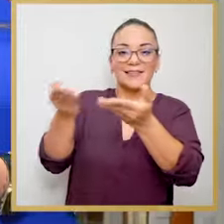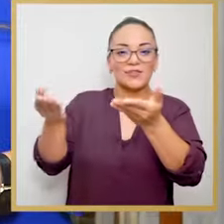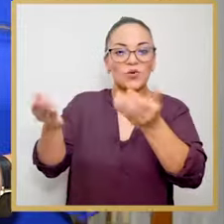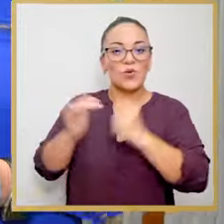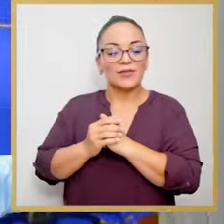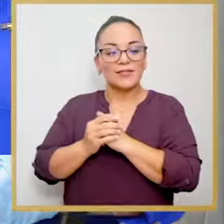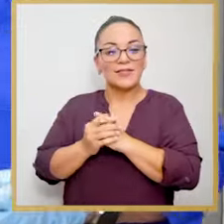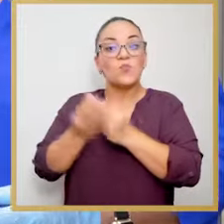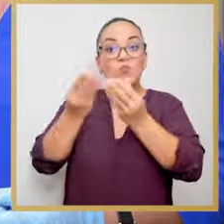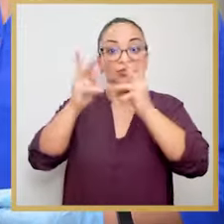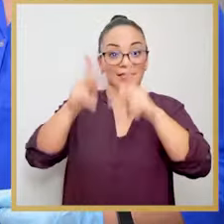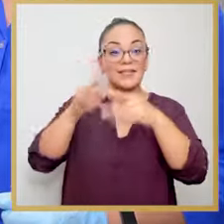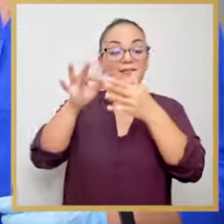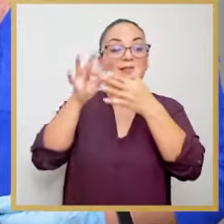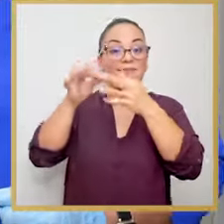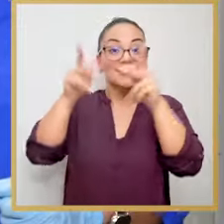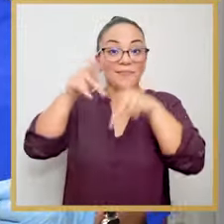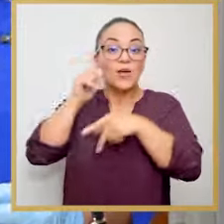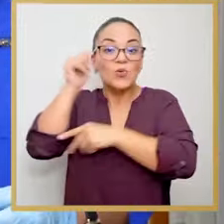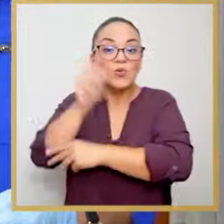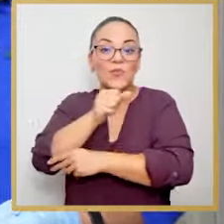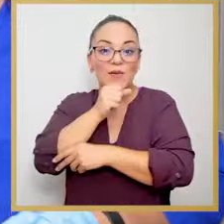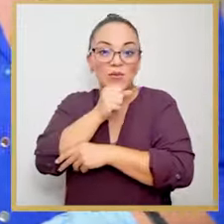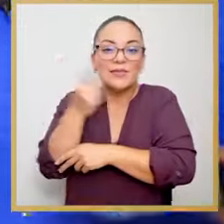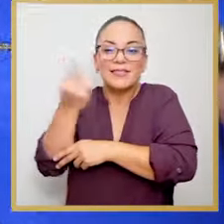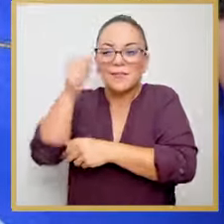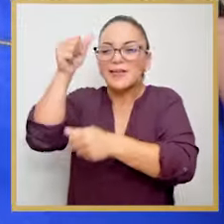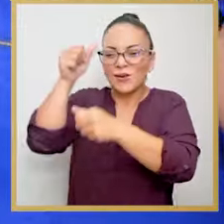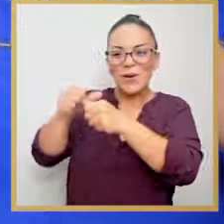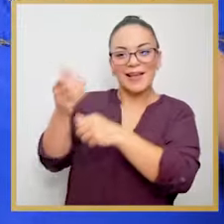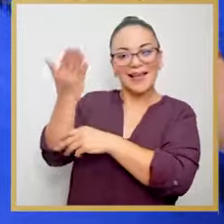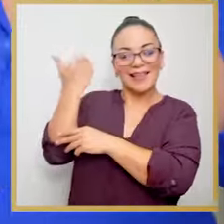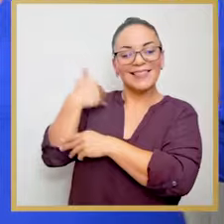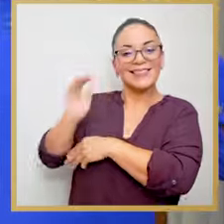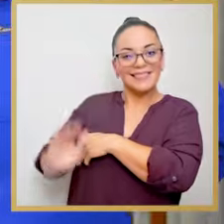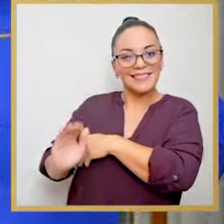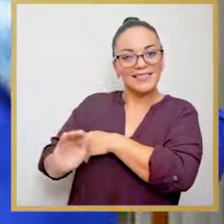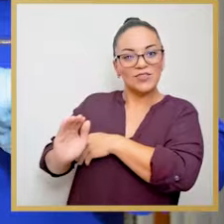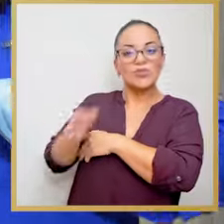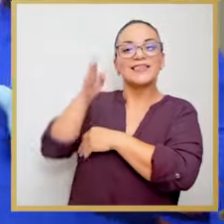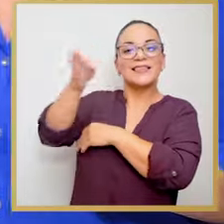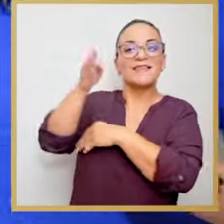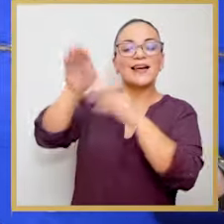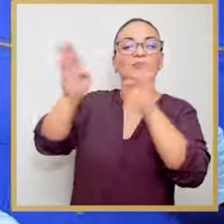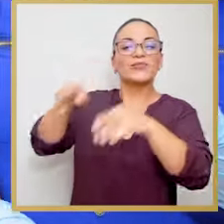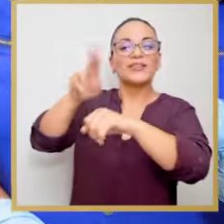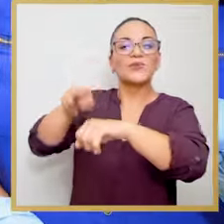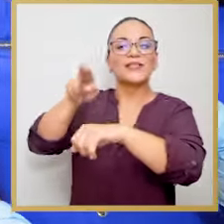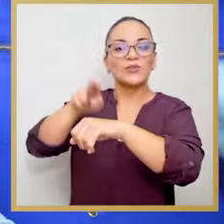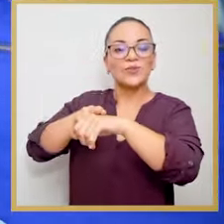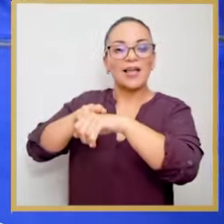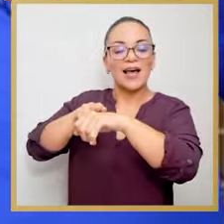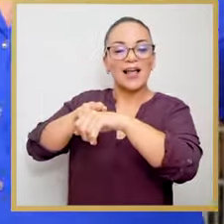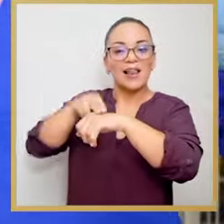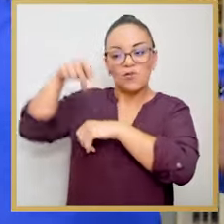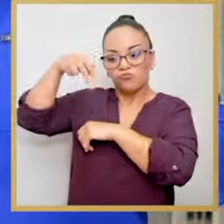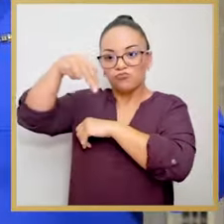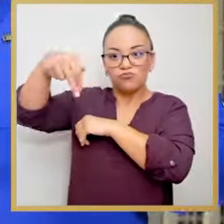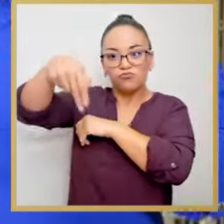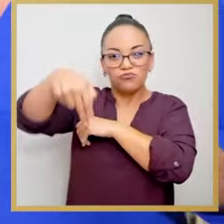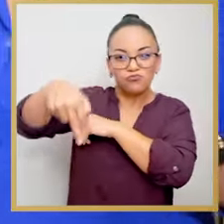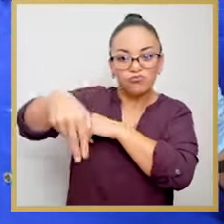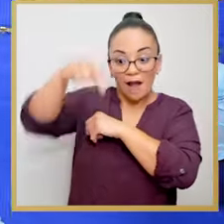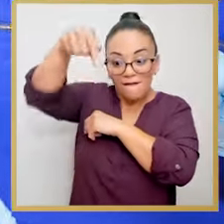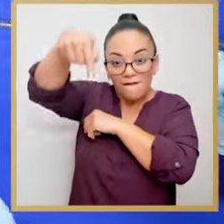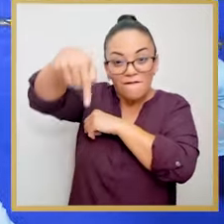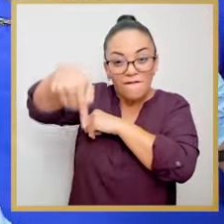esas colecciones. Porque mucha gente, sobre todo las de mayor edad, siempre se acuerdan cuando iba de niños al Museo Nacional, bajaban a